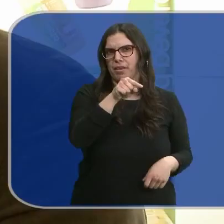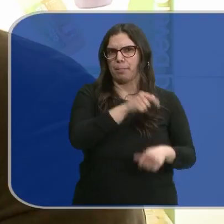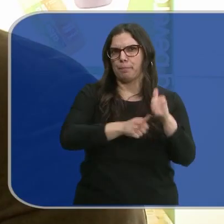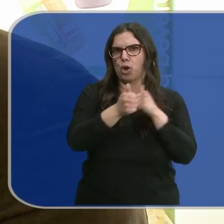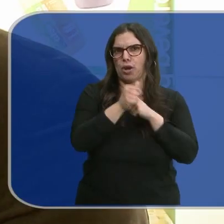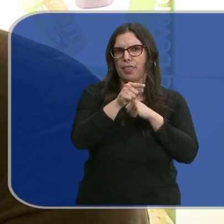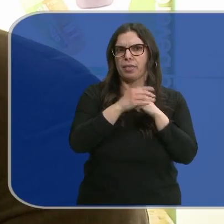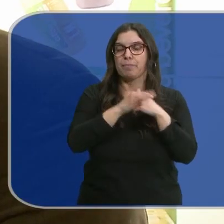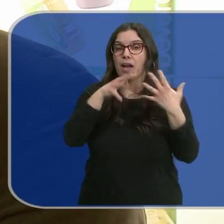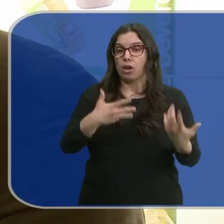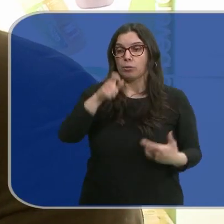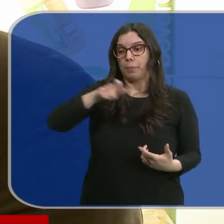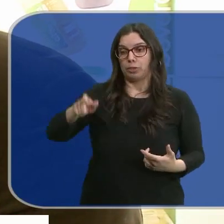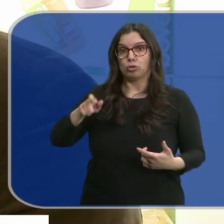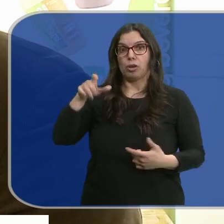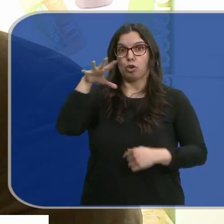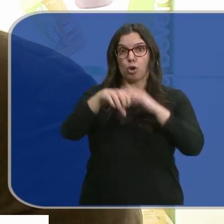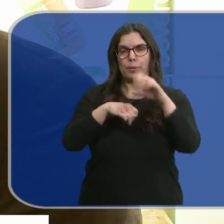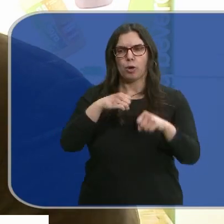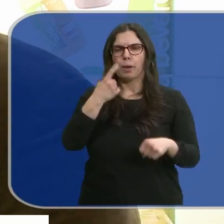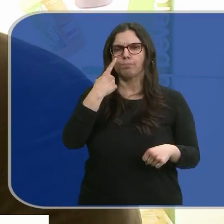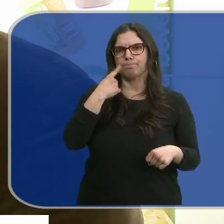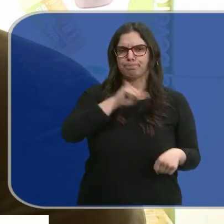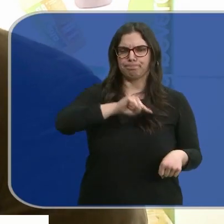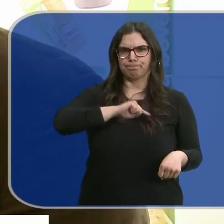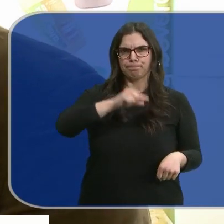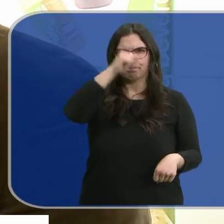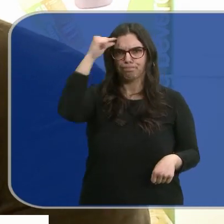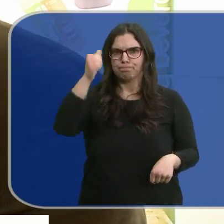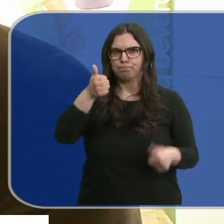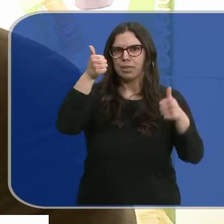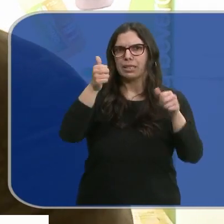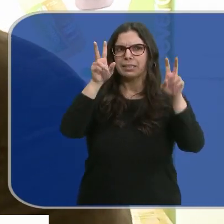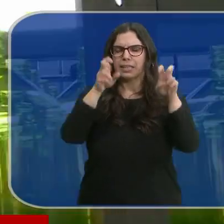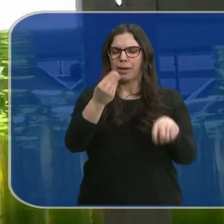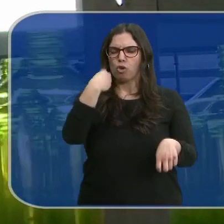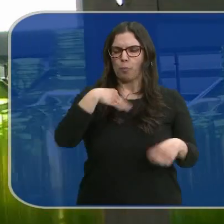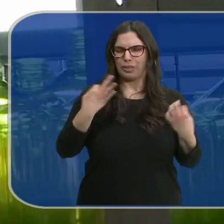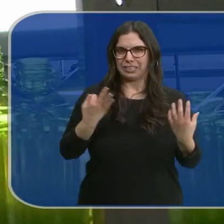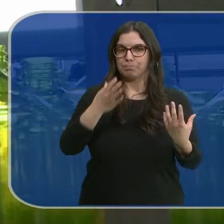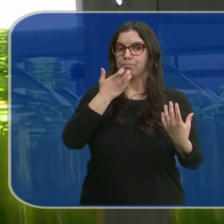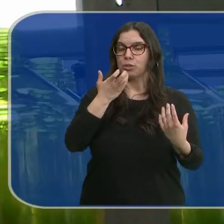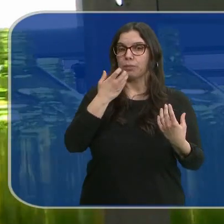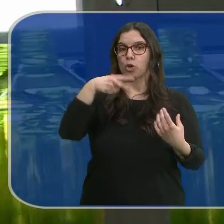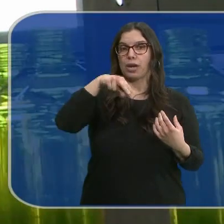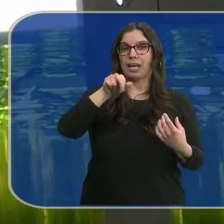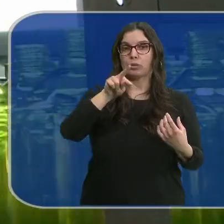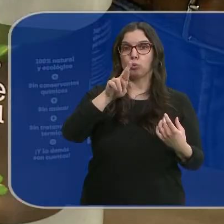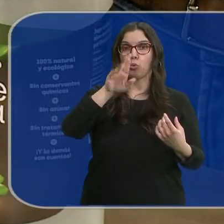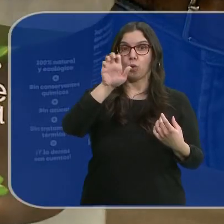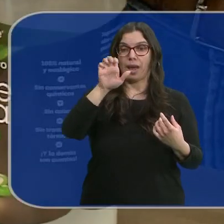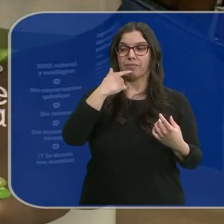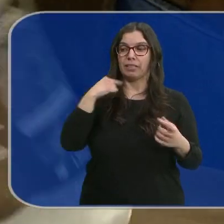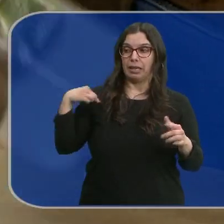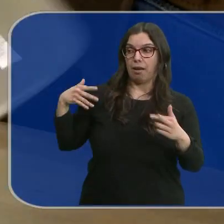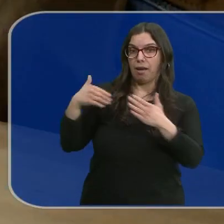convencionales. Ahora mismo el consumidor cada vez está más mentalizado con respecto a qué está tomando. Es el caso de Naturay, que ha visto como en